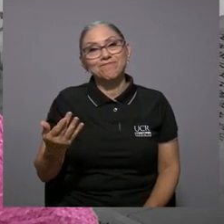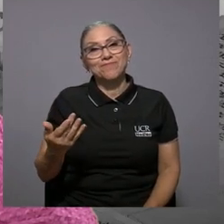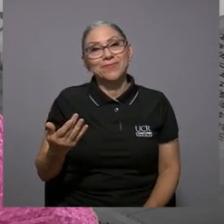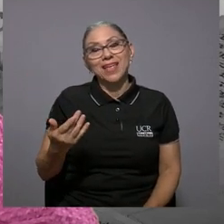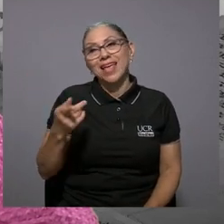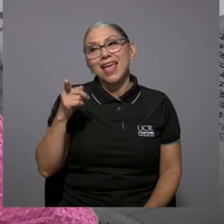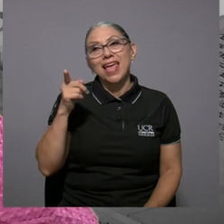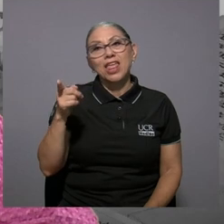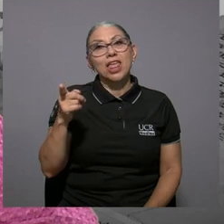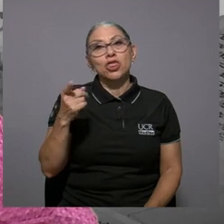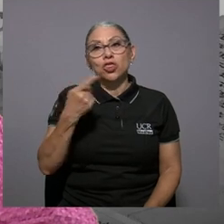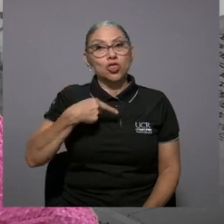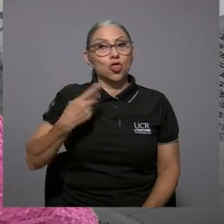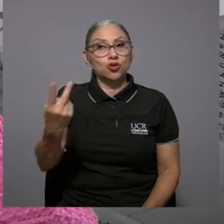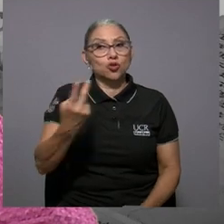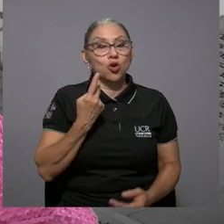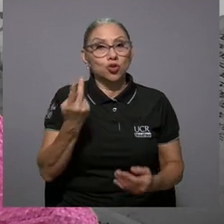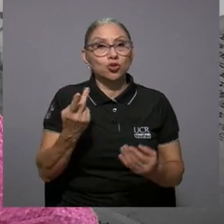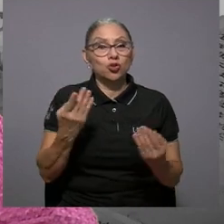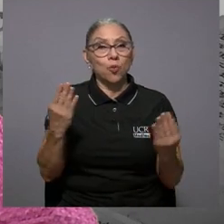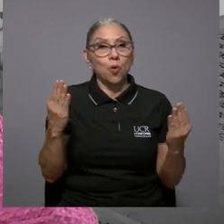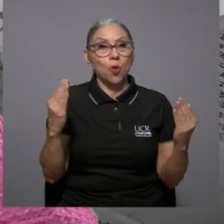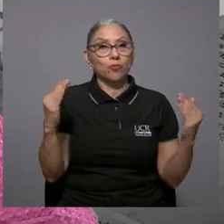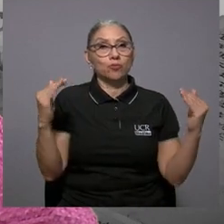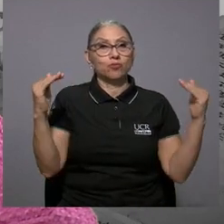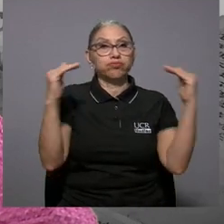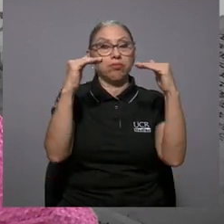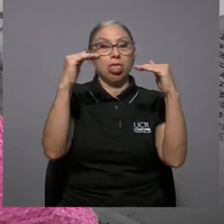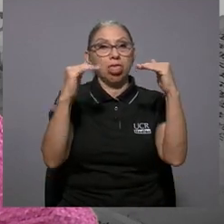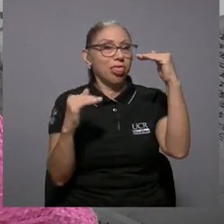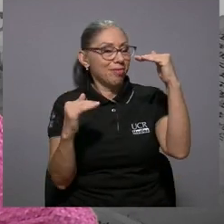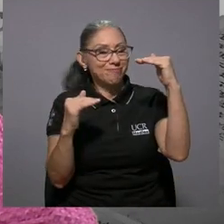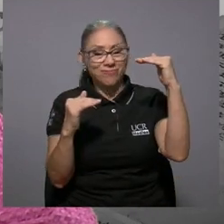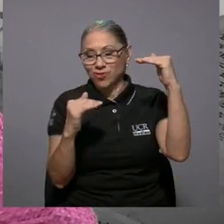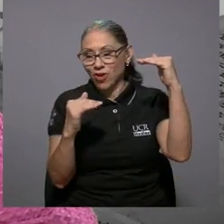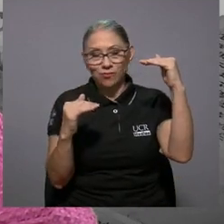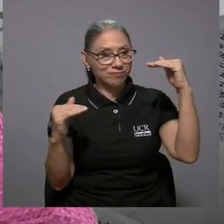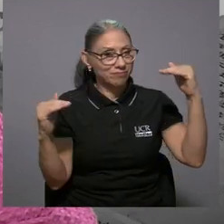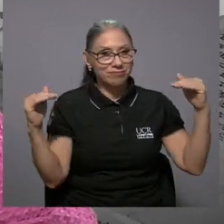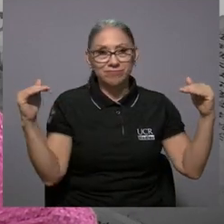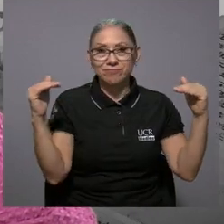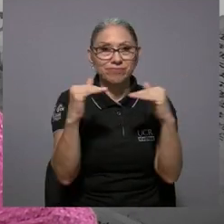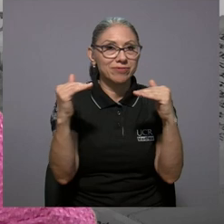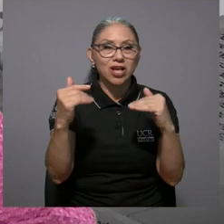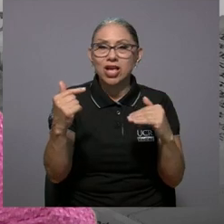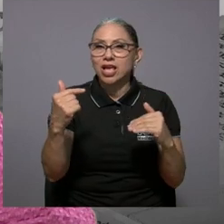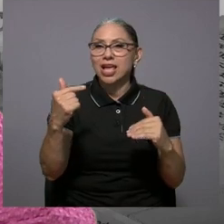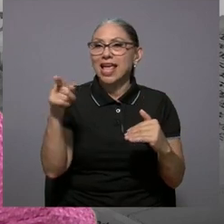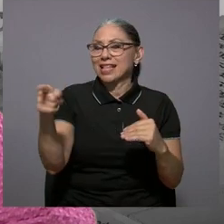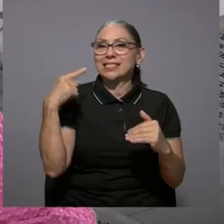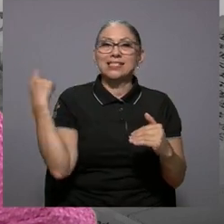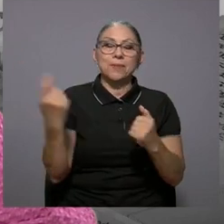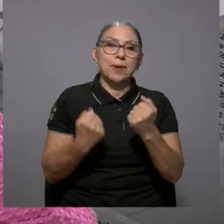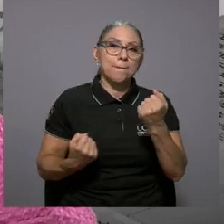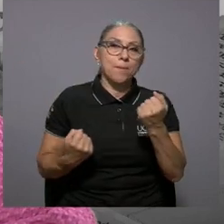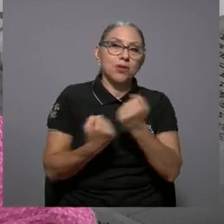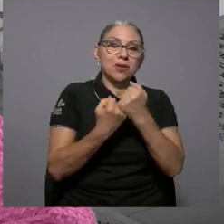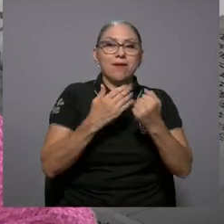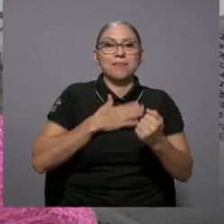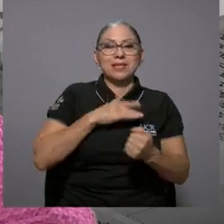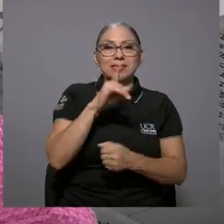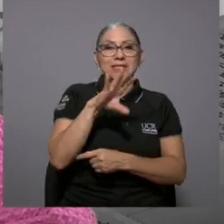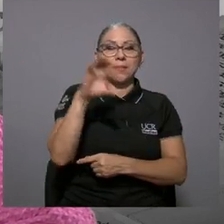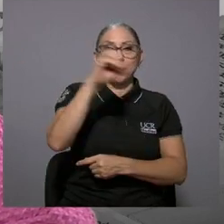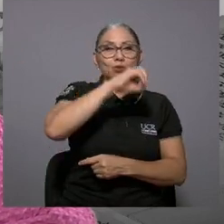efectivamente no era una pareja desigual yo recibí enormes impulsos a todo lo que se me ocurría él